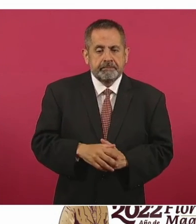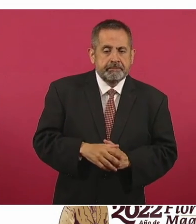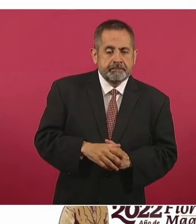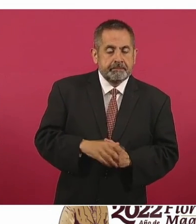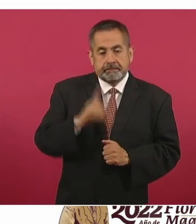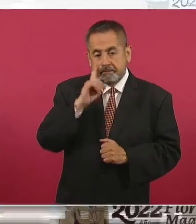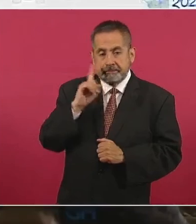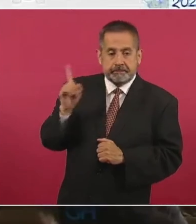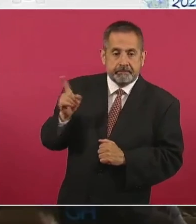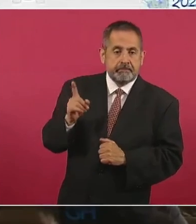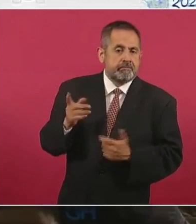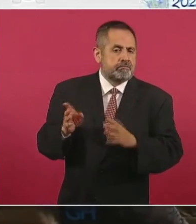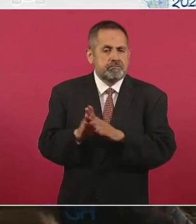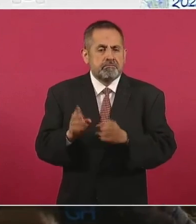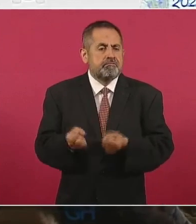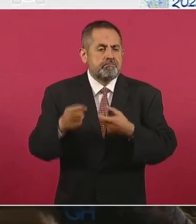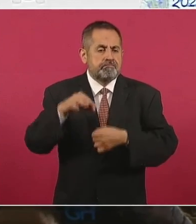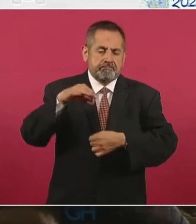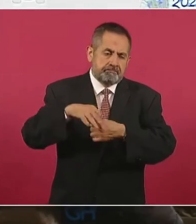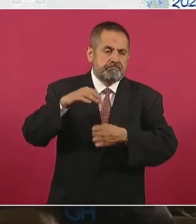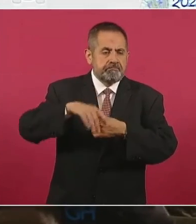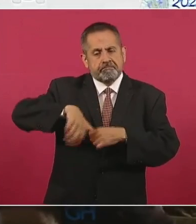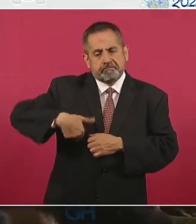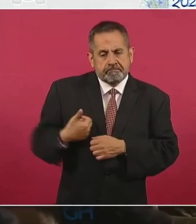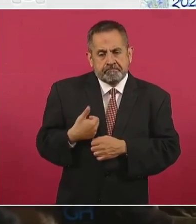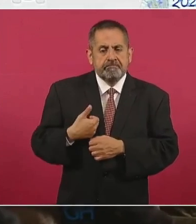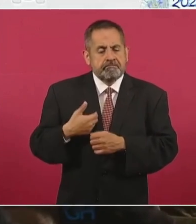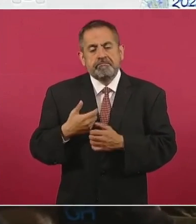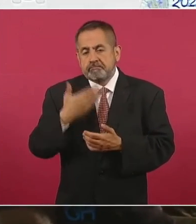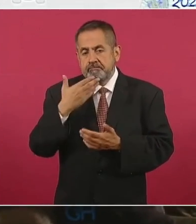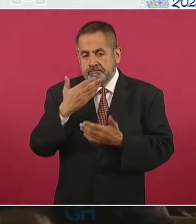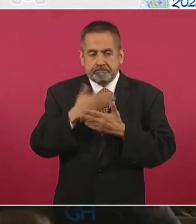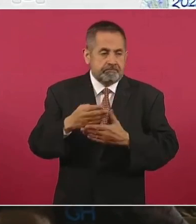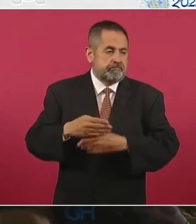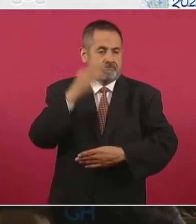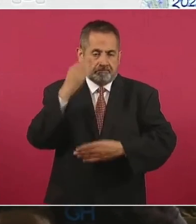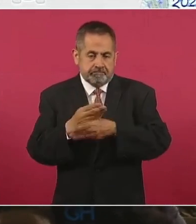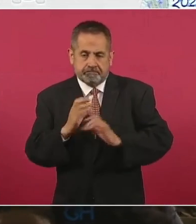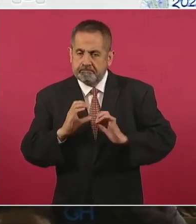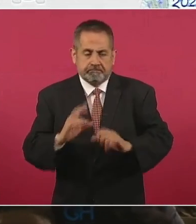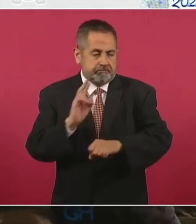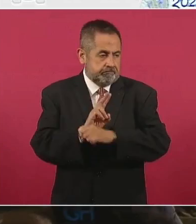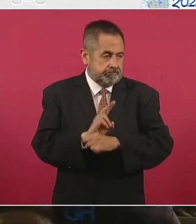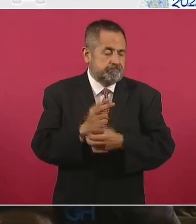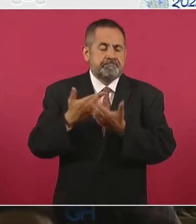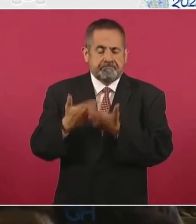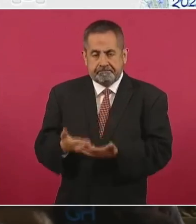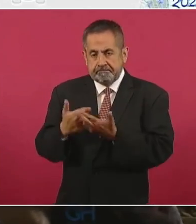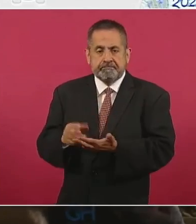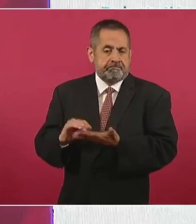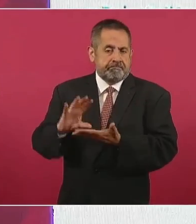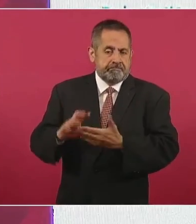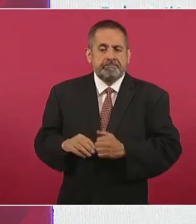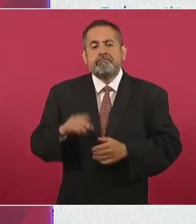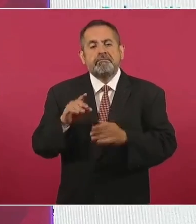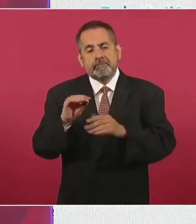de los ahorros que se tienen al evitar la toma de casetas. Y seguimos trabajando